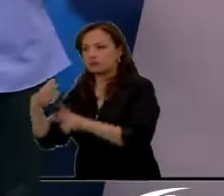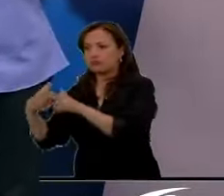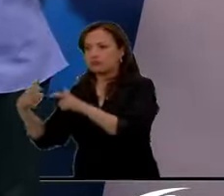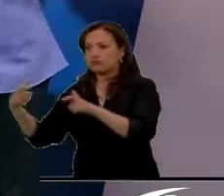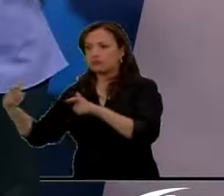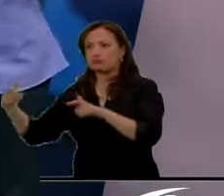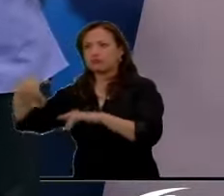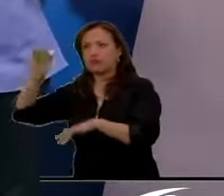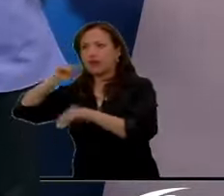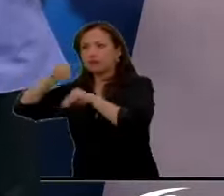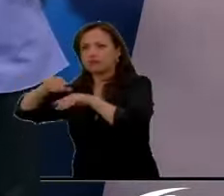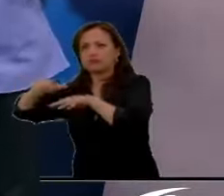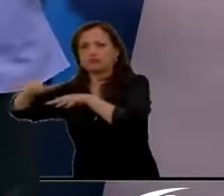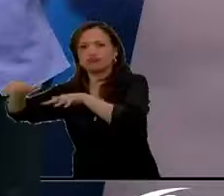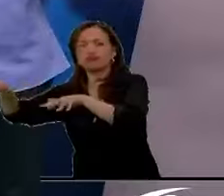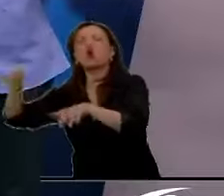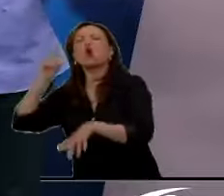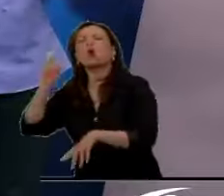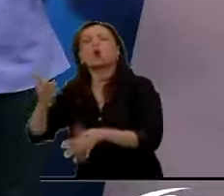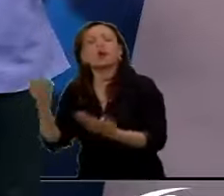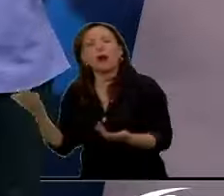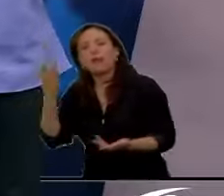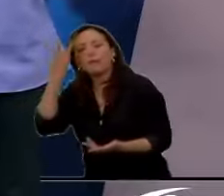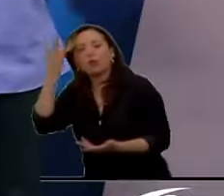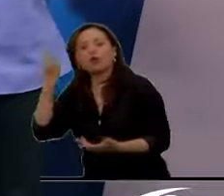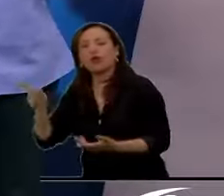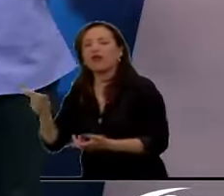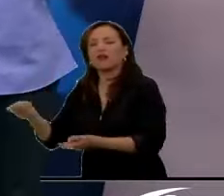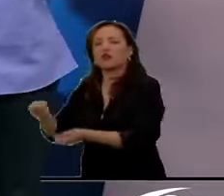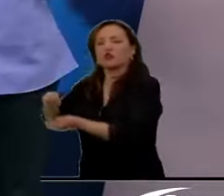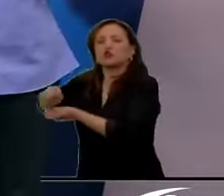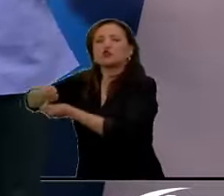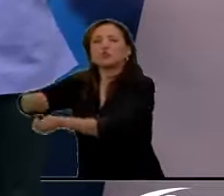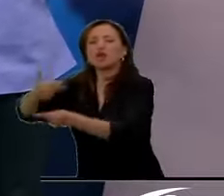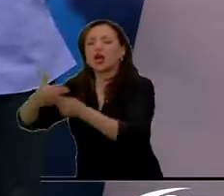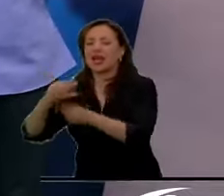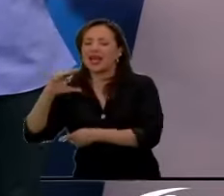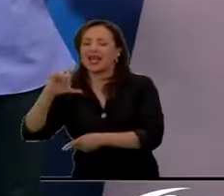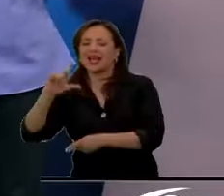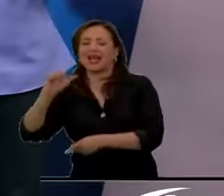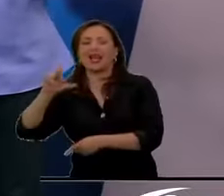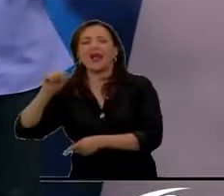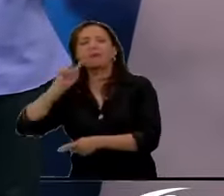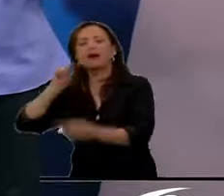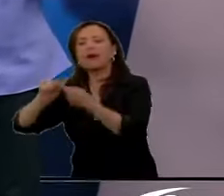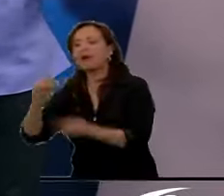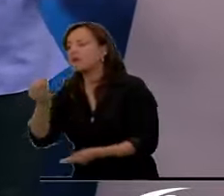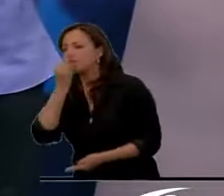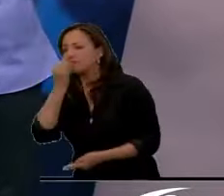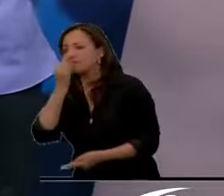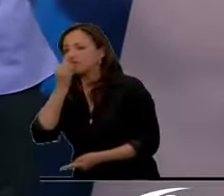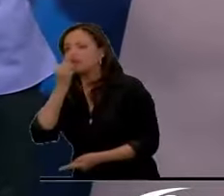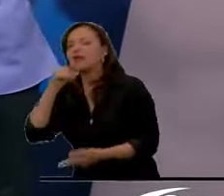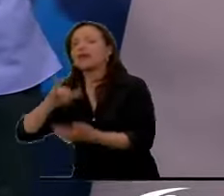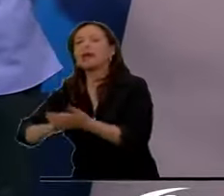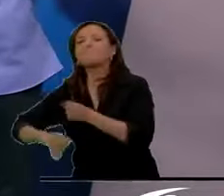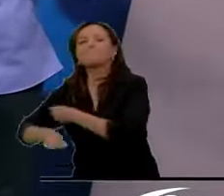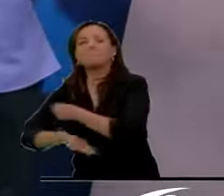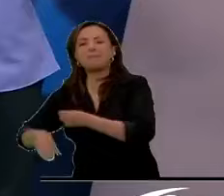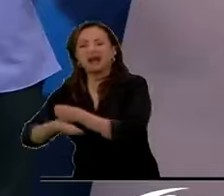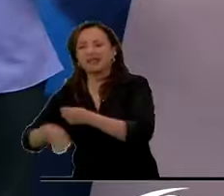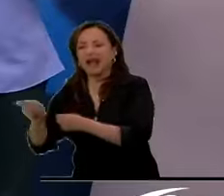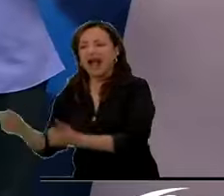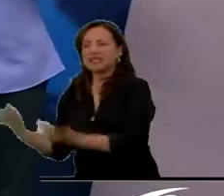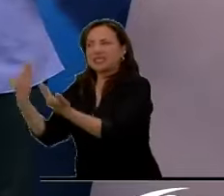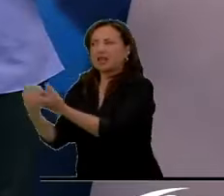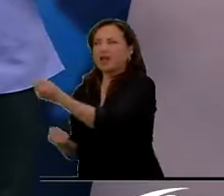Esto debido a temas como, por ejemplo, los subsidios CLAP, subsidios para la alimentación básica en Venezuela, que le ayudan a Maduro.